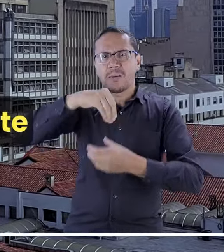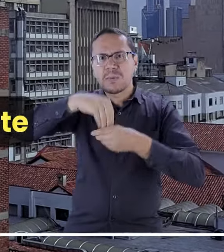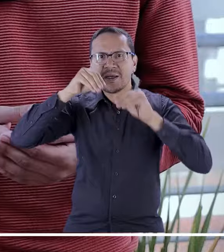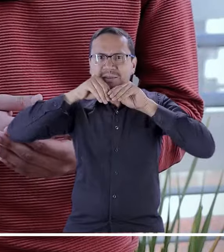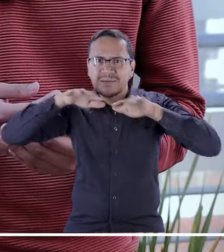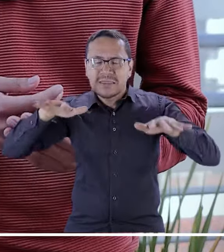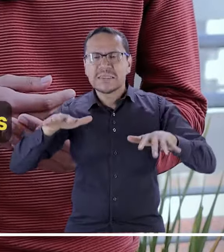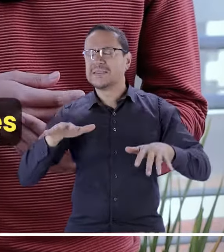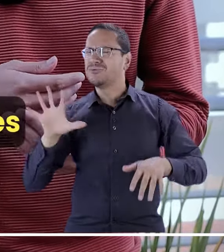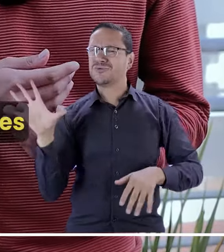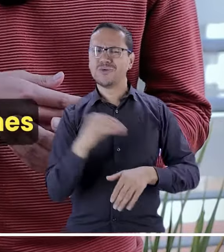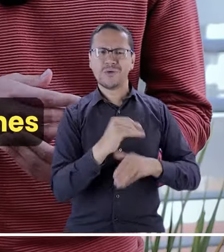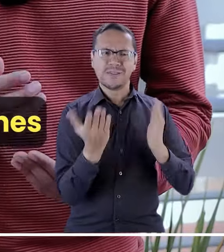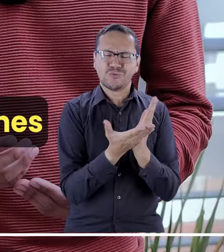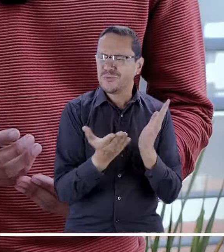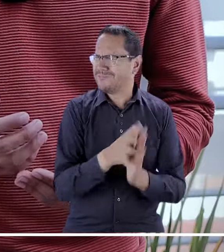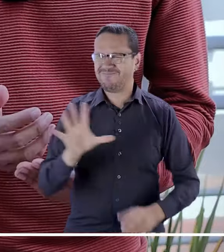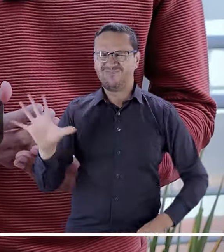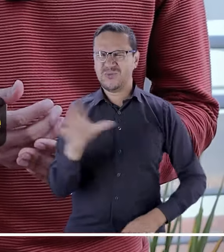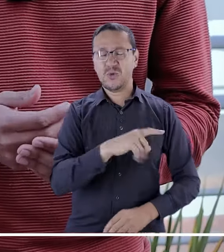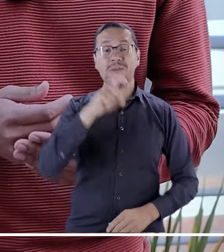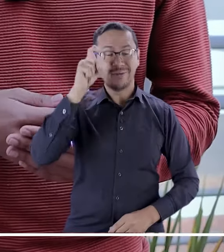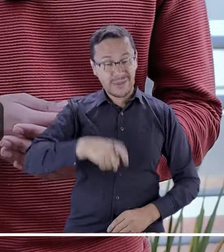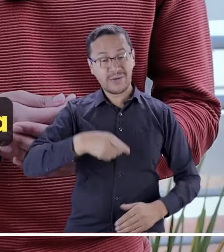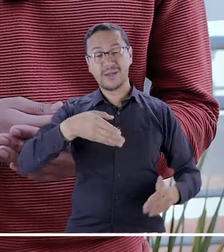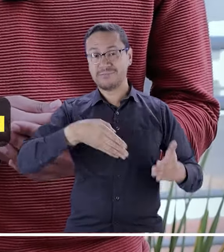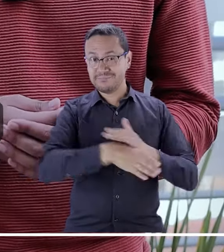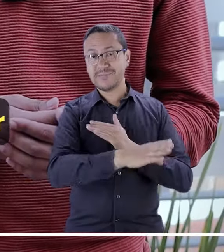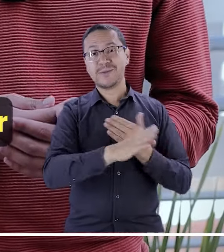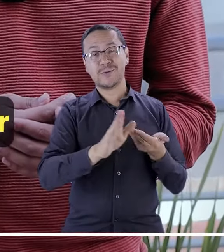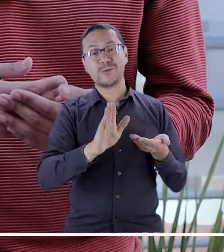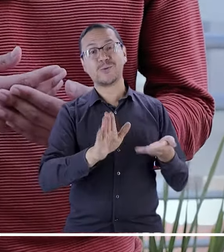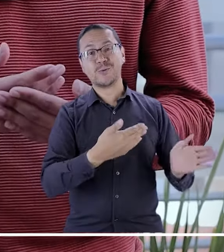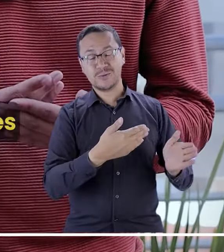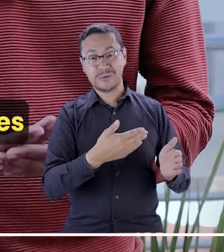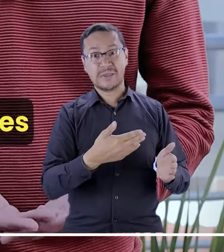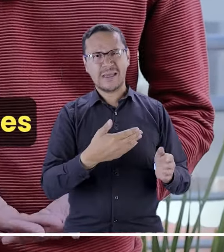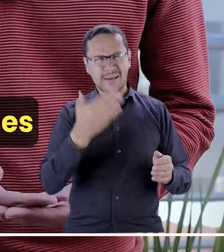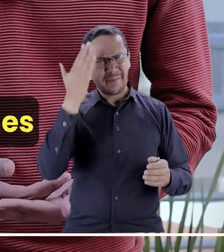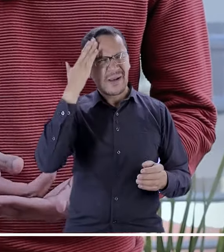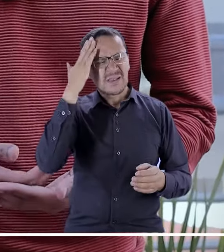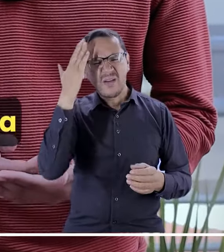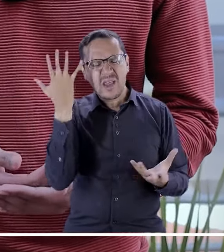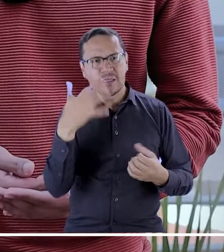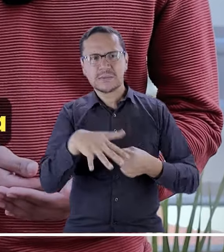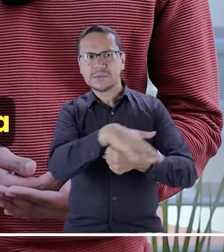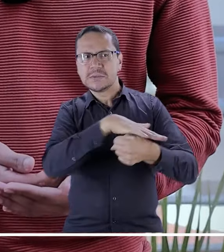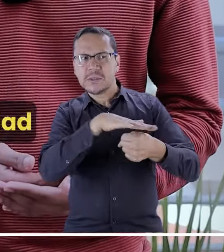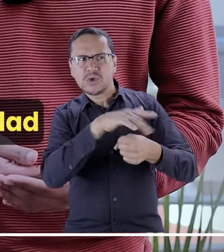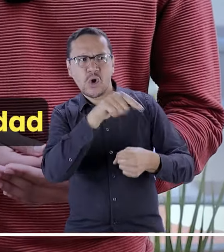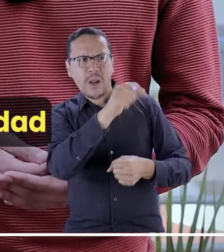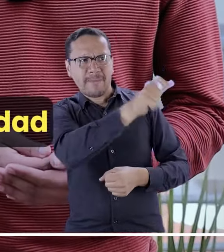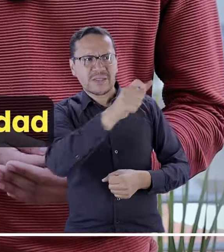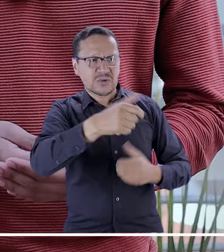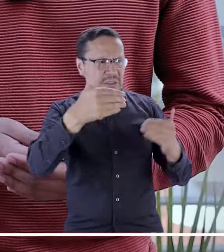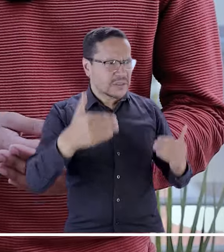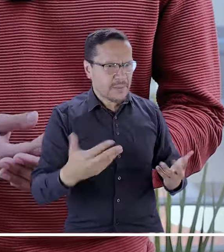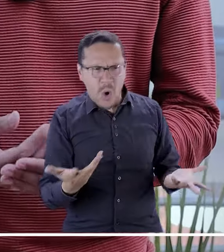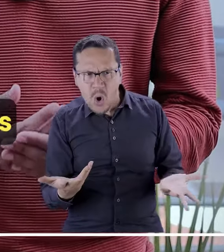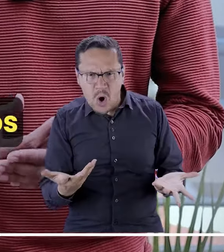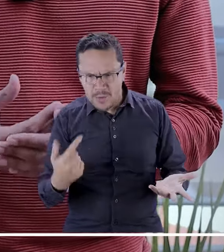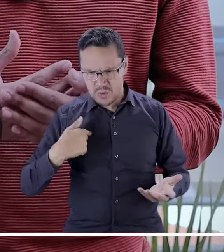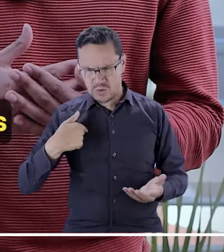estudiante, diferentes ocupaciones. Me parece que toda persona debería conocer las situaciones por las que atrae una persona con discapacidad